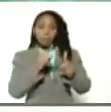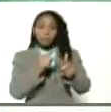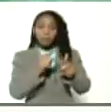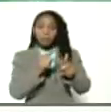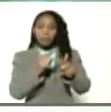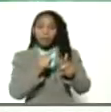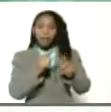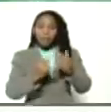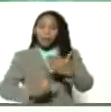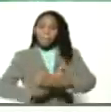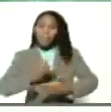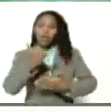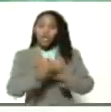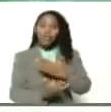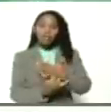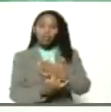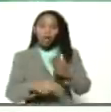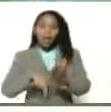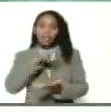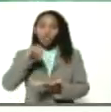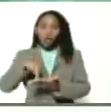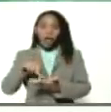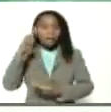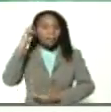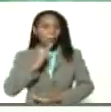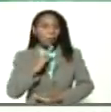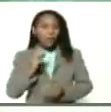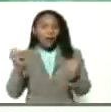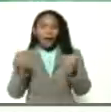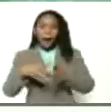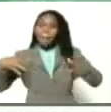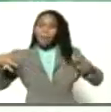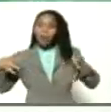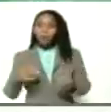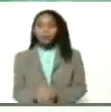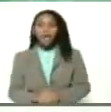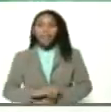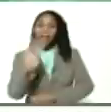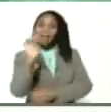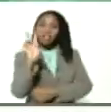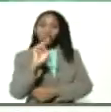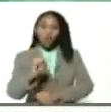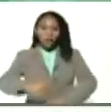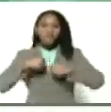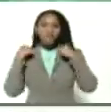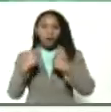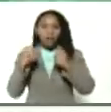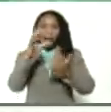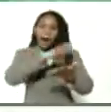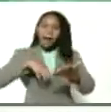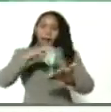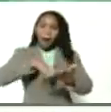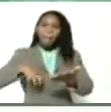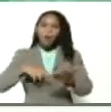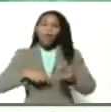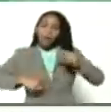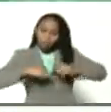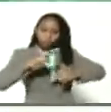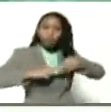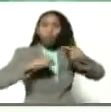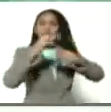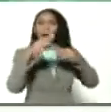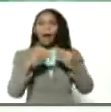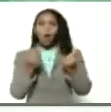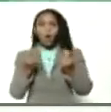del proyecto nacional Simón Bolívar en el campo, de la Venezuela potencia en el campo, de la construcción de la